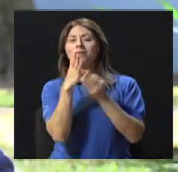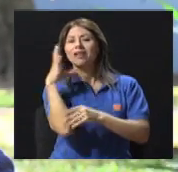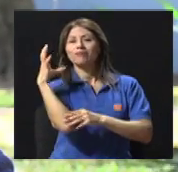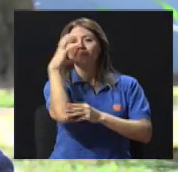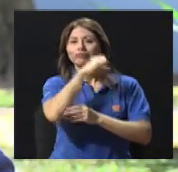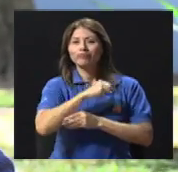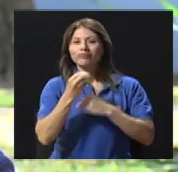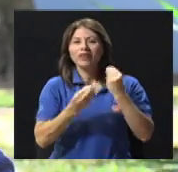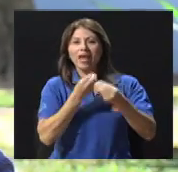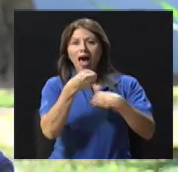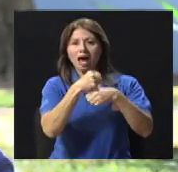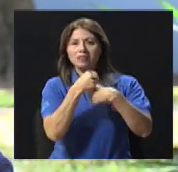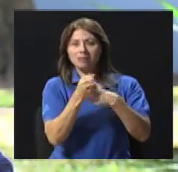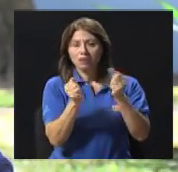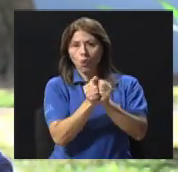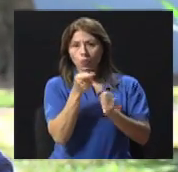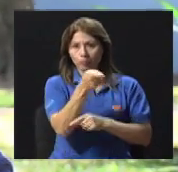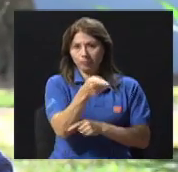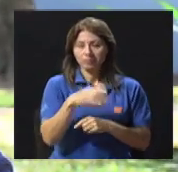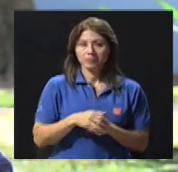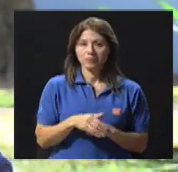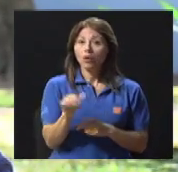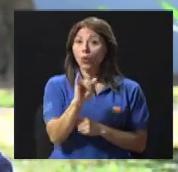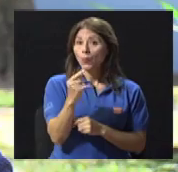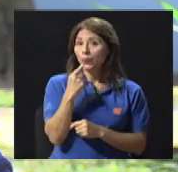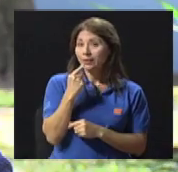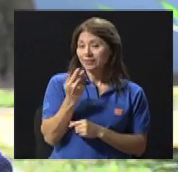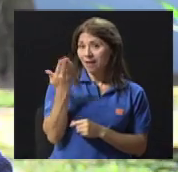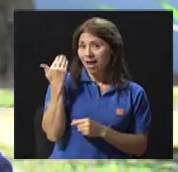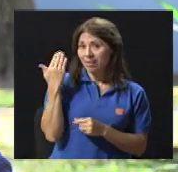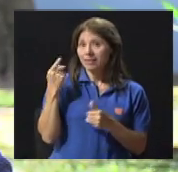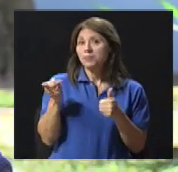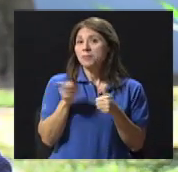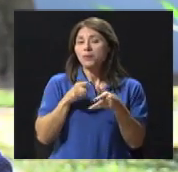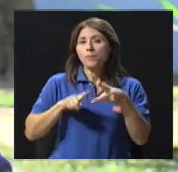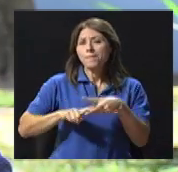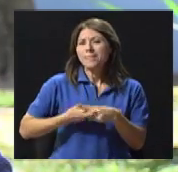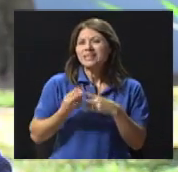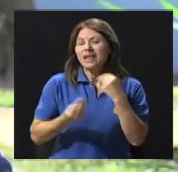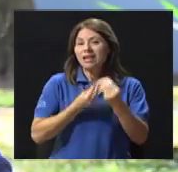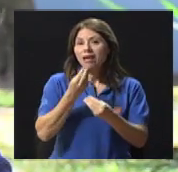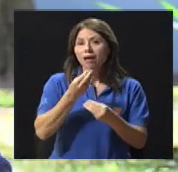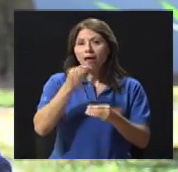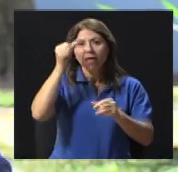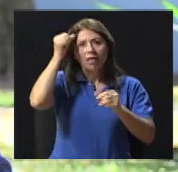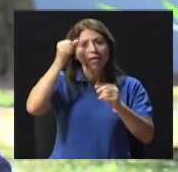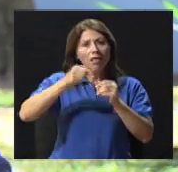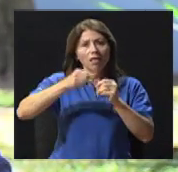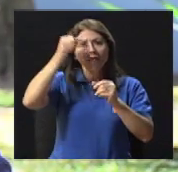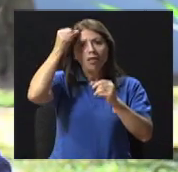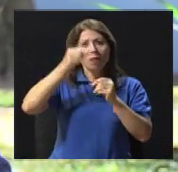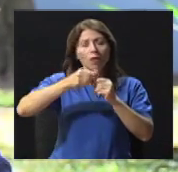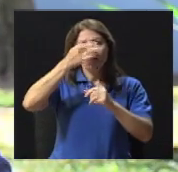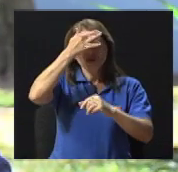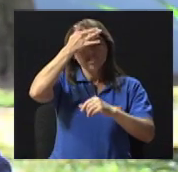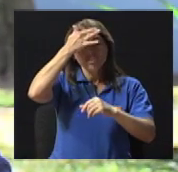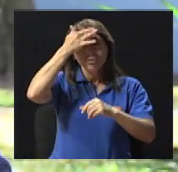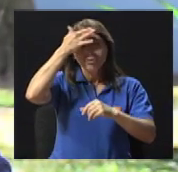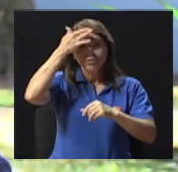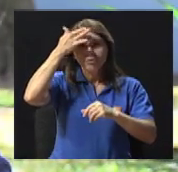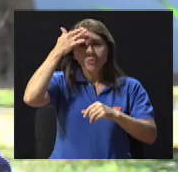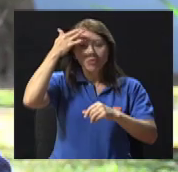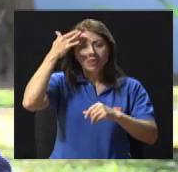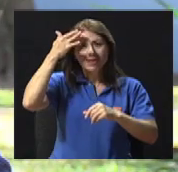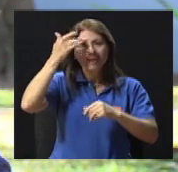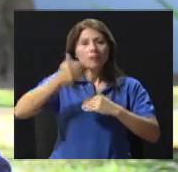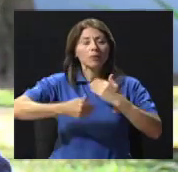Como decía antes, empieza con una pérdida de memoria, pero la misma se va a ir acentuando, va a ser cada vez más difícil que